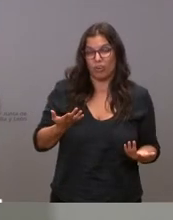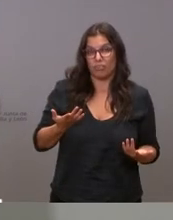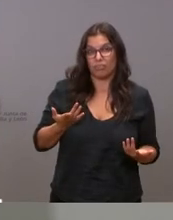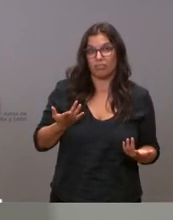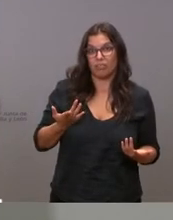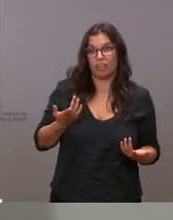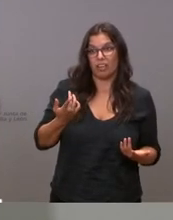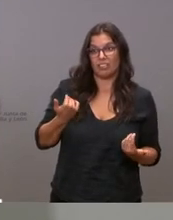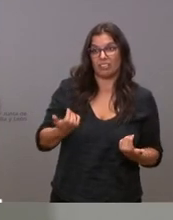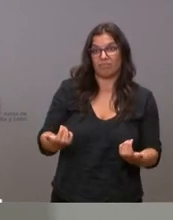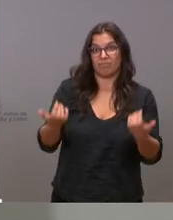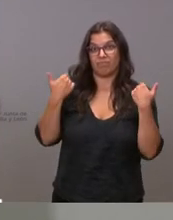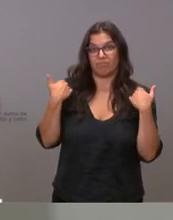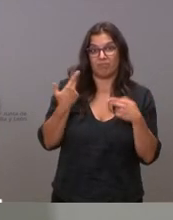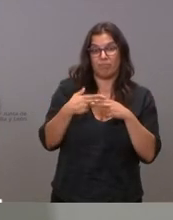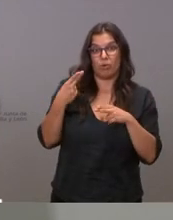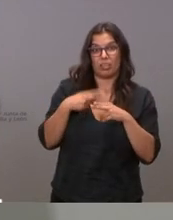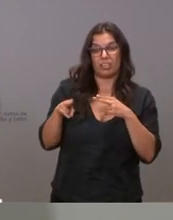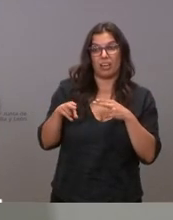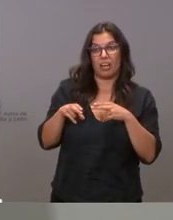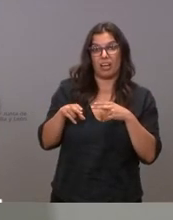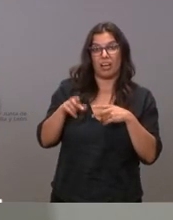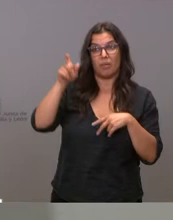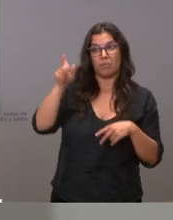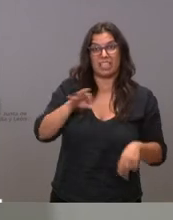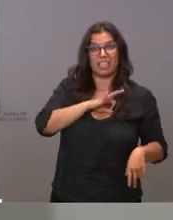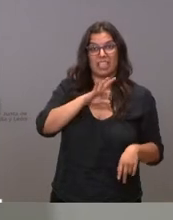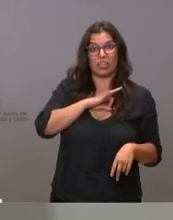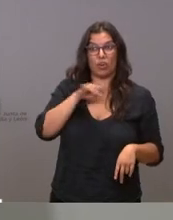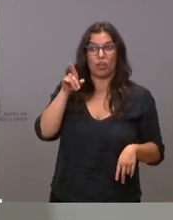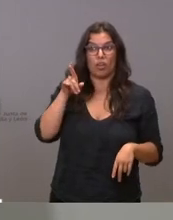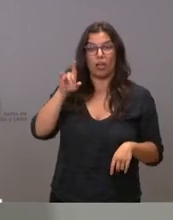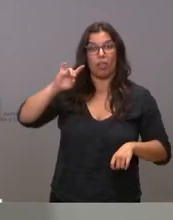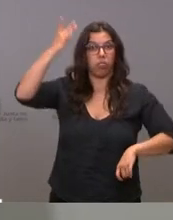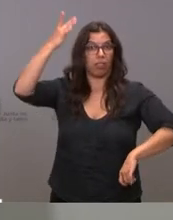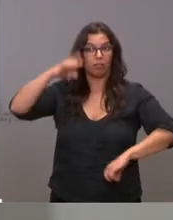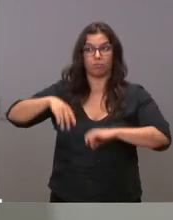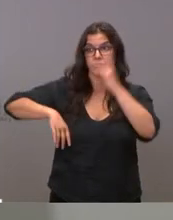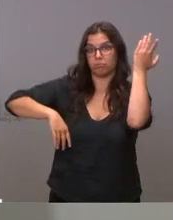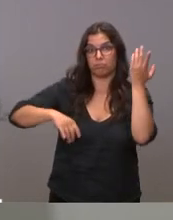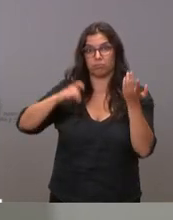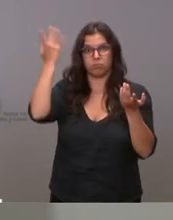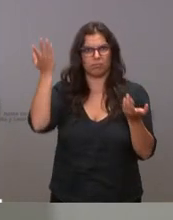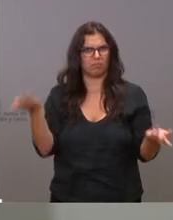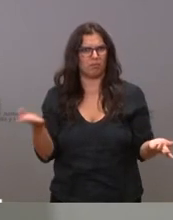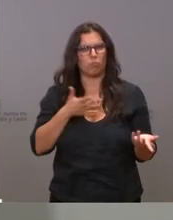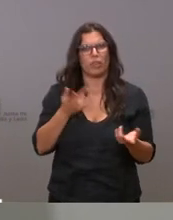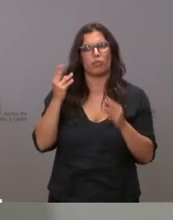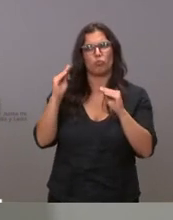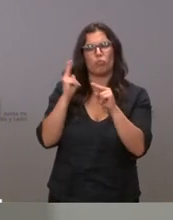al mando de la política a un señor que funciona a base de ocurrencias uno puede tener una política